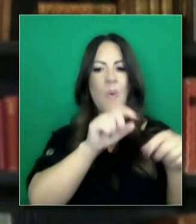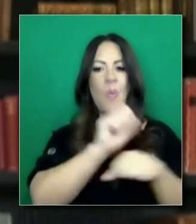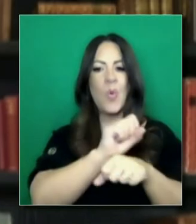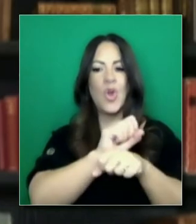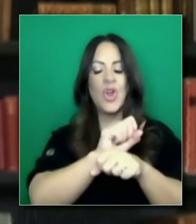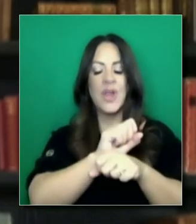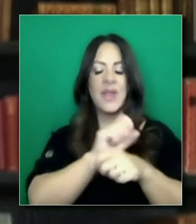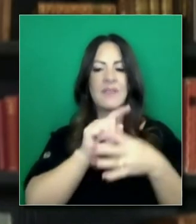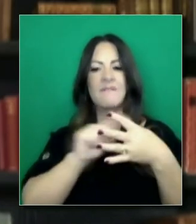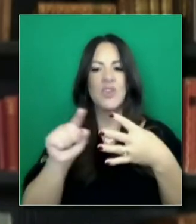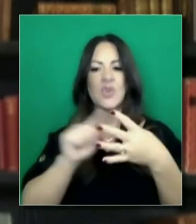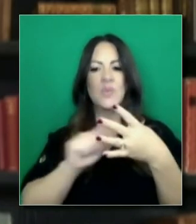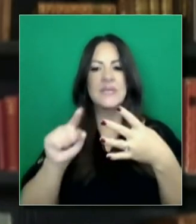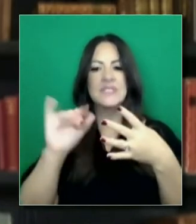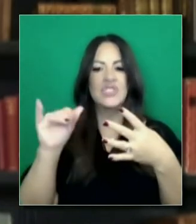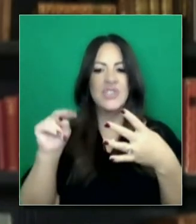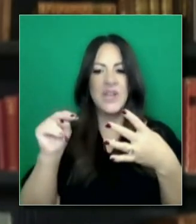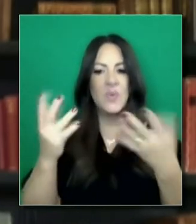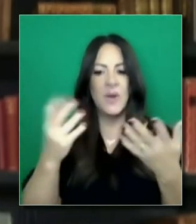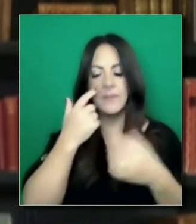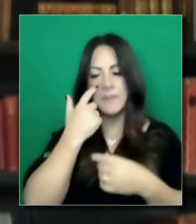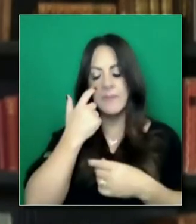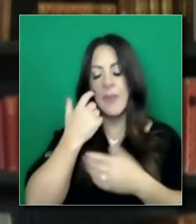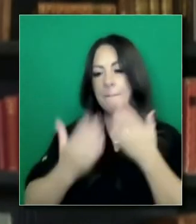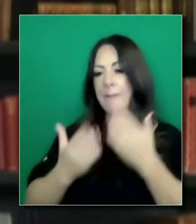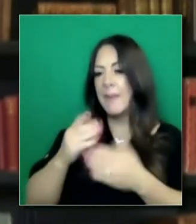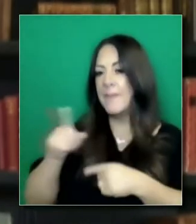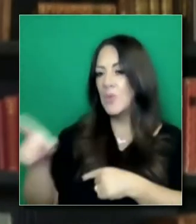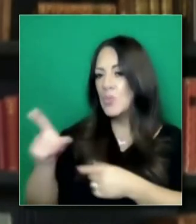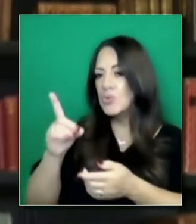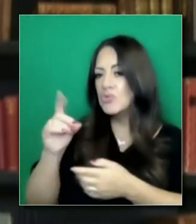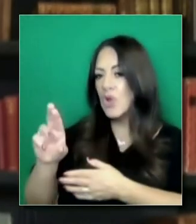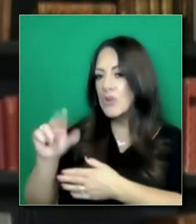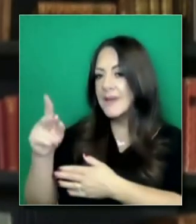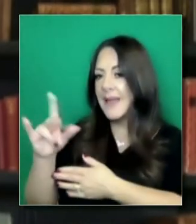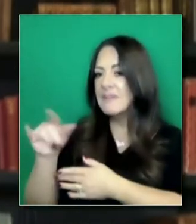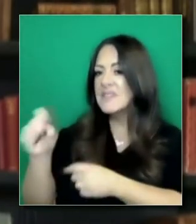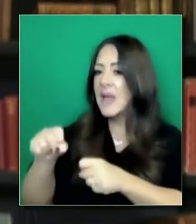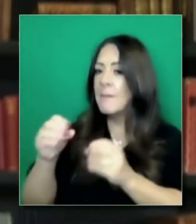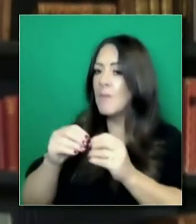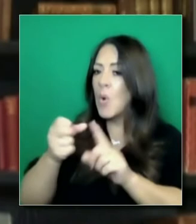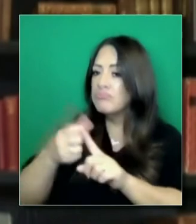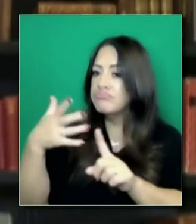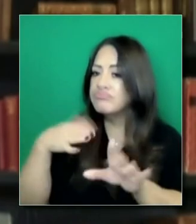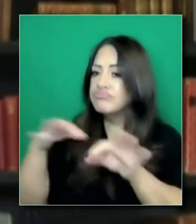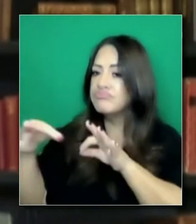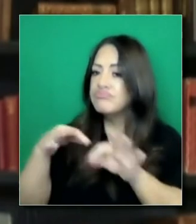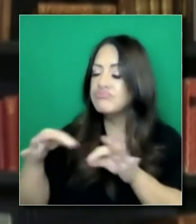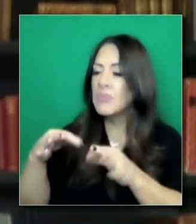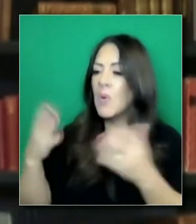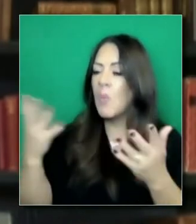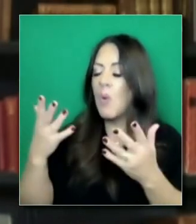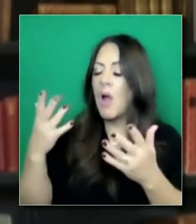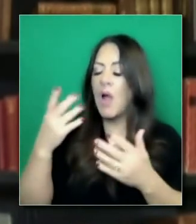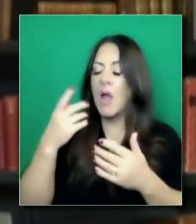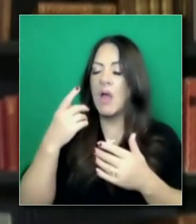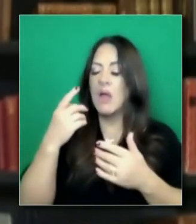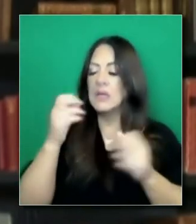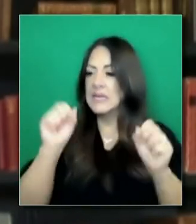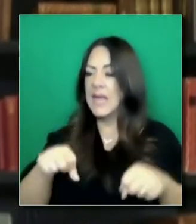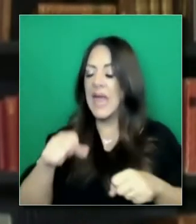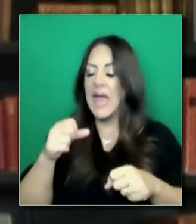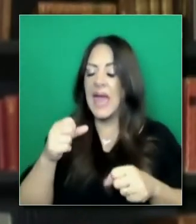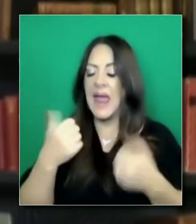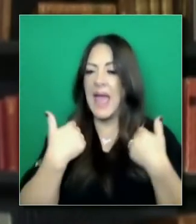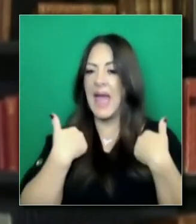estamos. Tal vez puede usted amplificar un poco eso y distribuir un poco la información en cuanto a qué es lo que veremos, en cuanto a